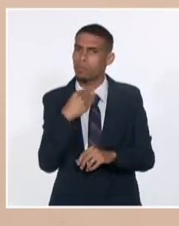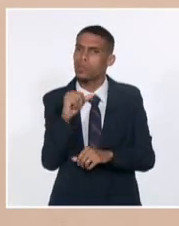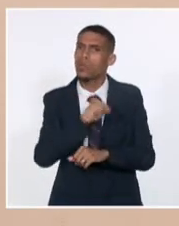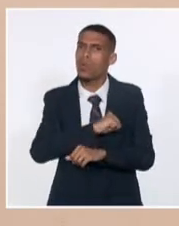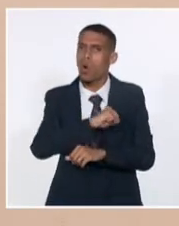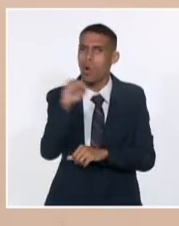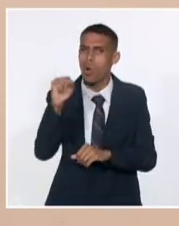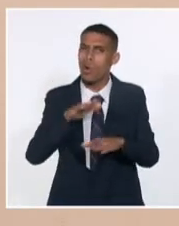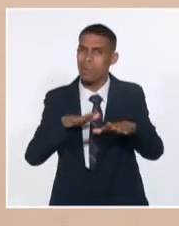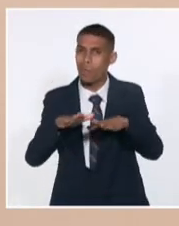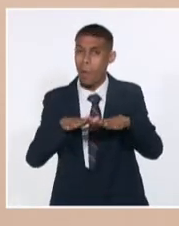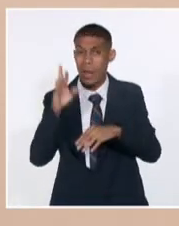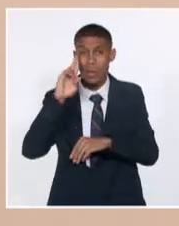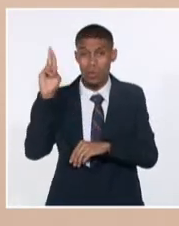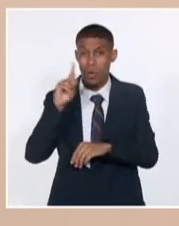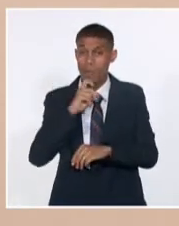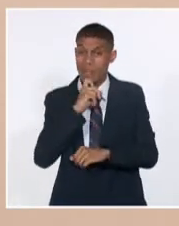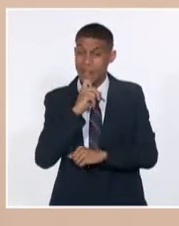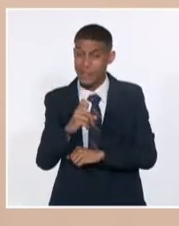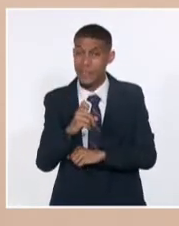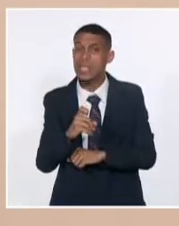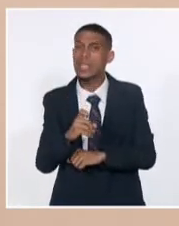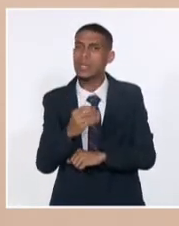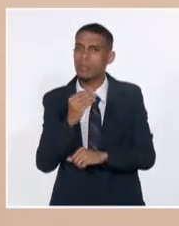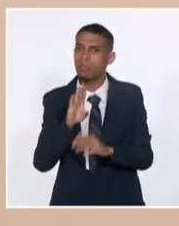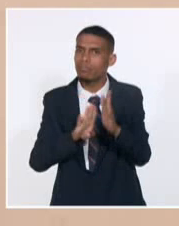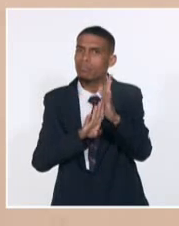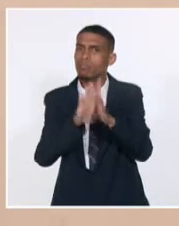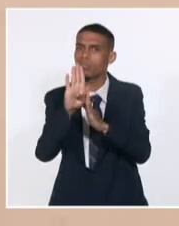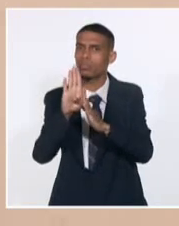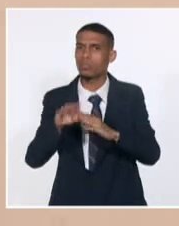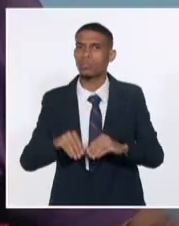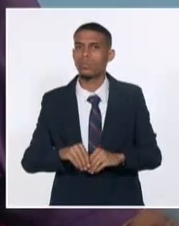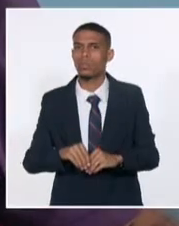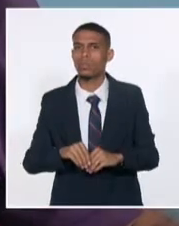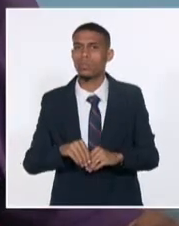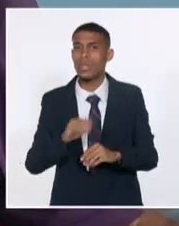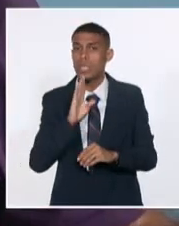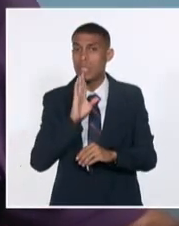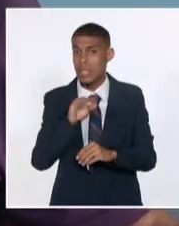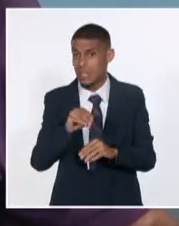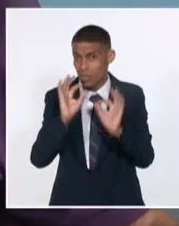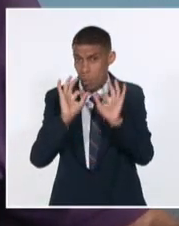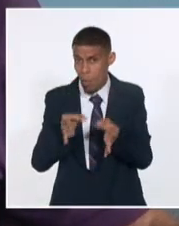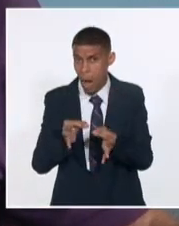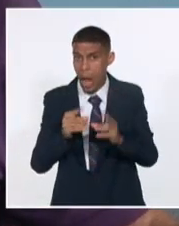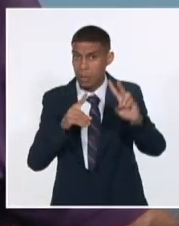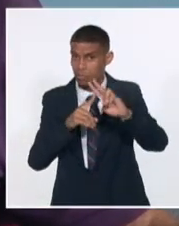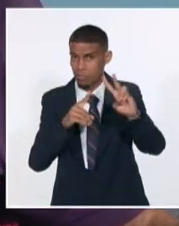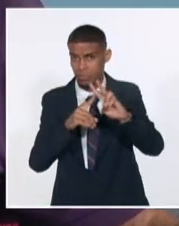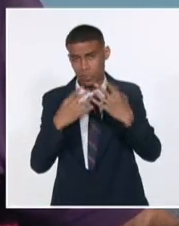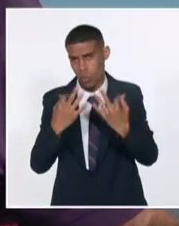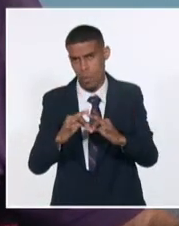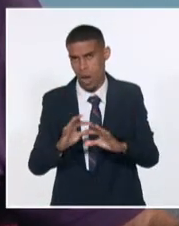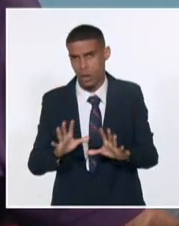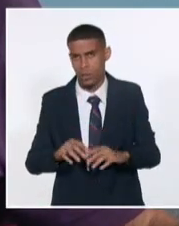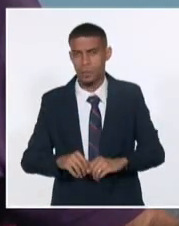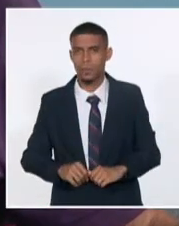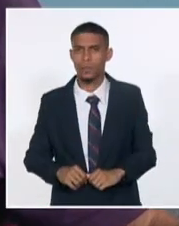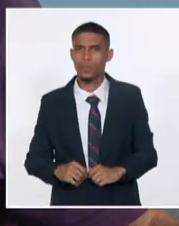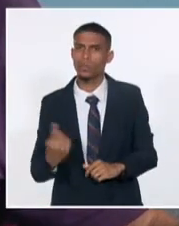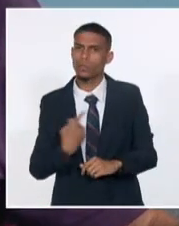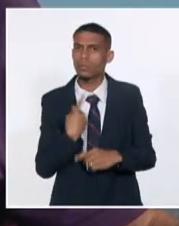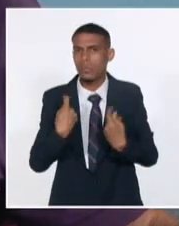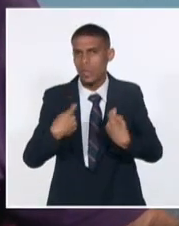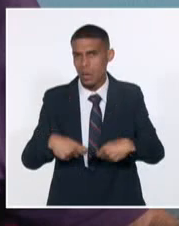darle cabida a aquello que se estaba dando, sobre todo contando la verdad desde el lugar. Creo que cumplimos con un deber, creo que es una